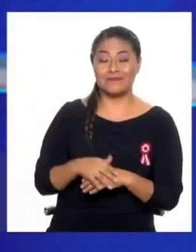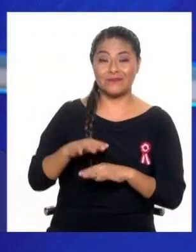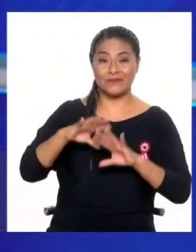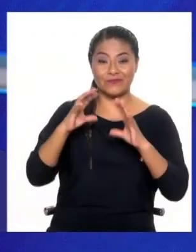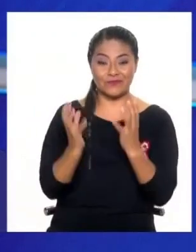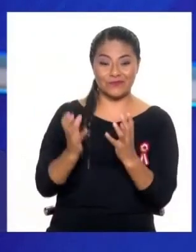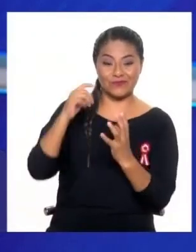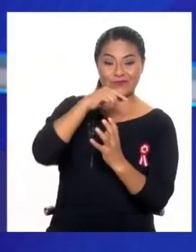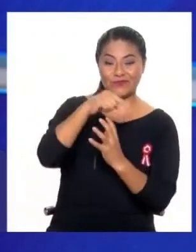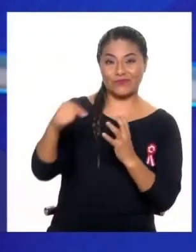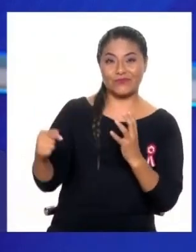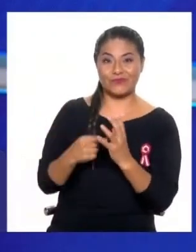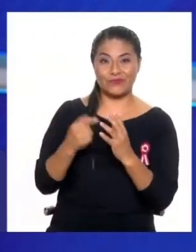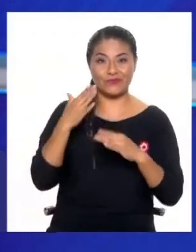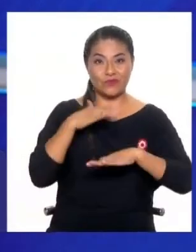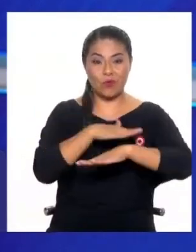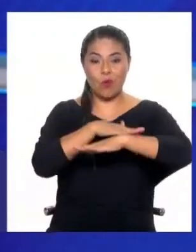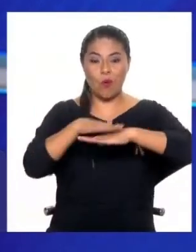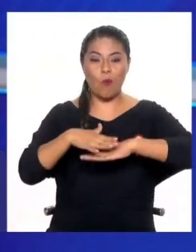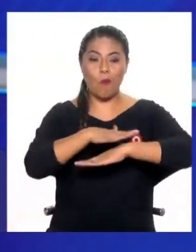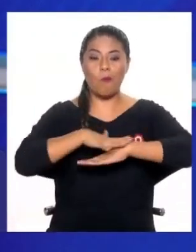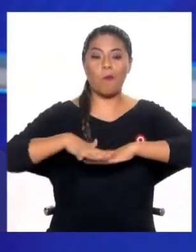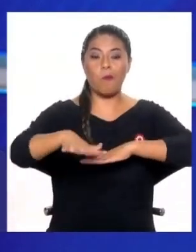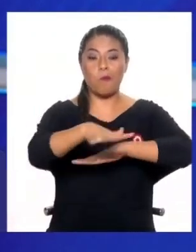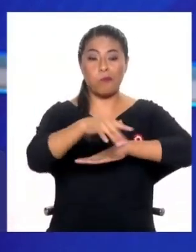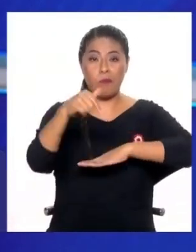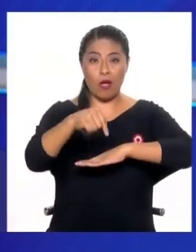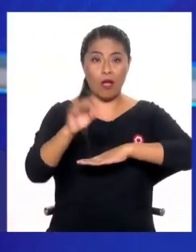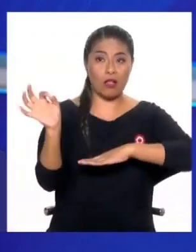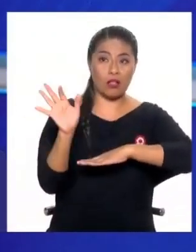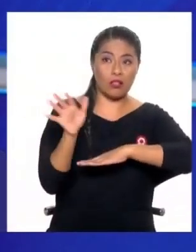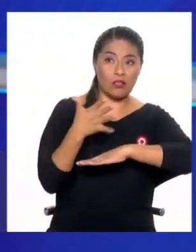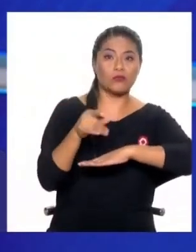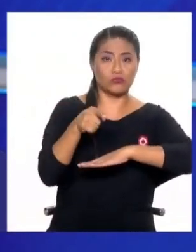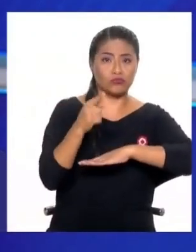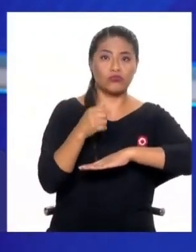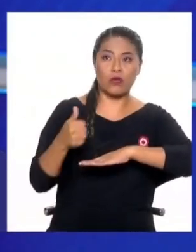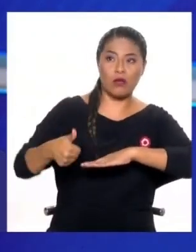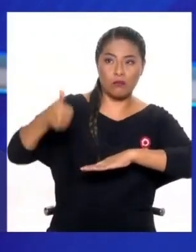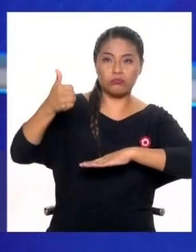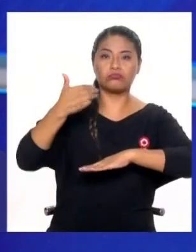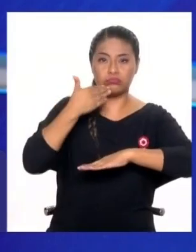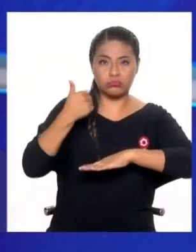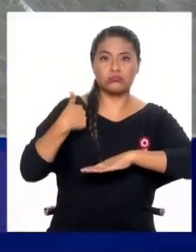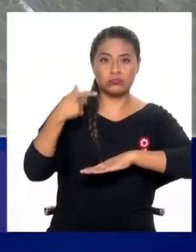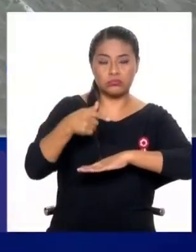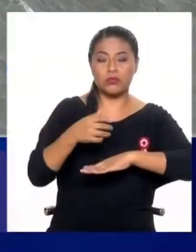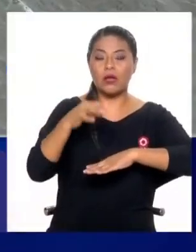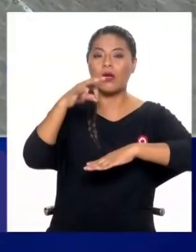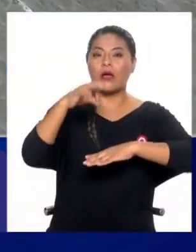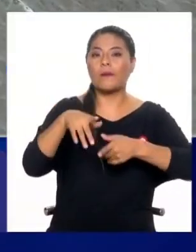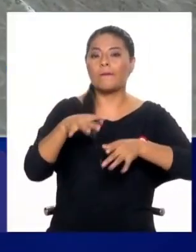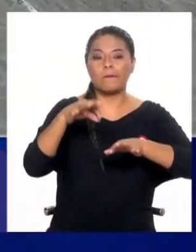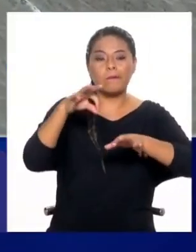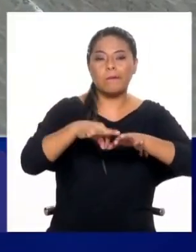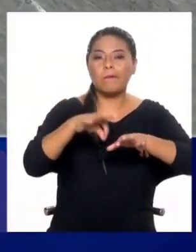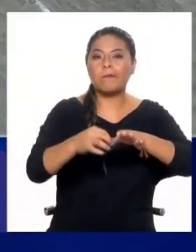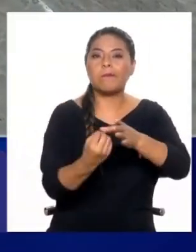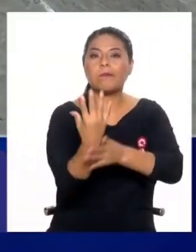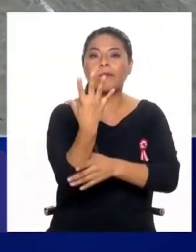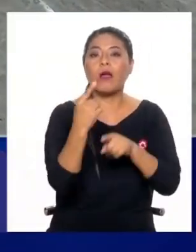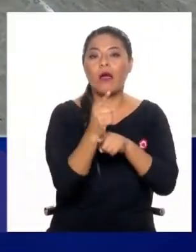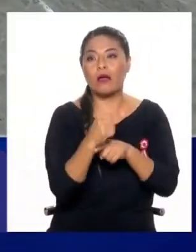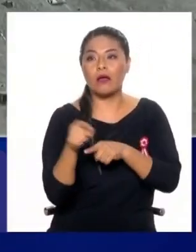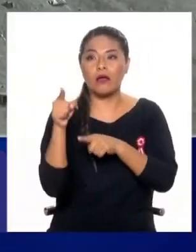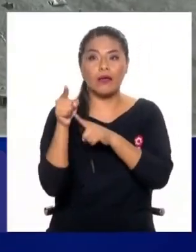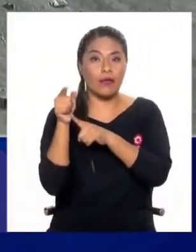te diría, no hay suelo sin dueño. Cuando es un suelo productivo, está asociado a una cooperativa, a